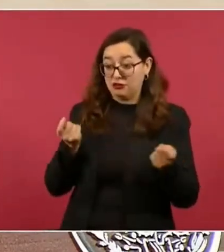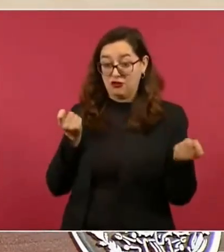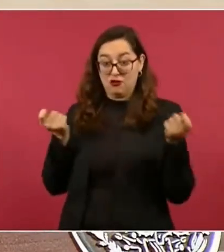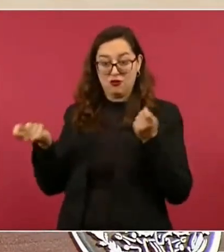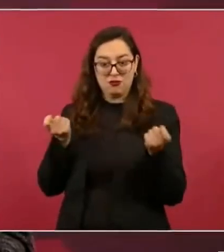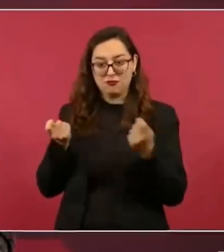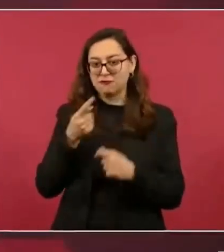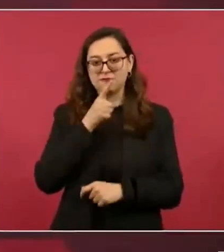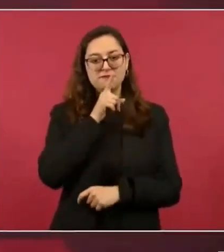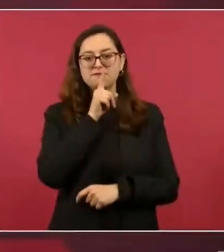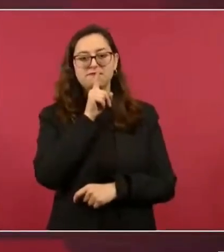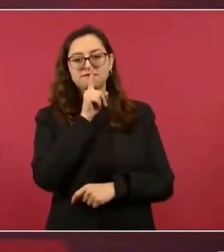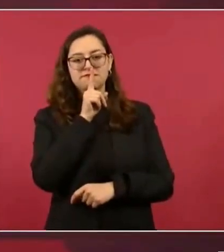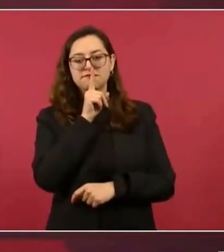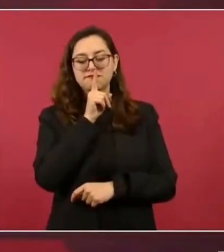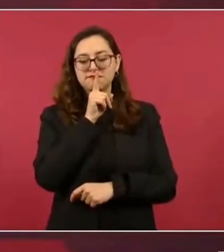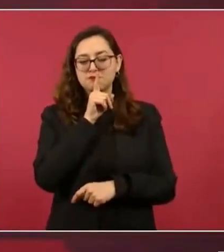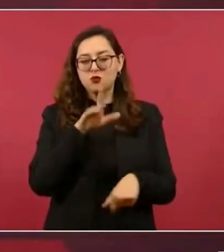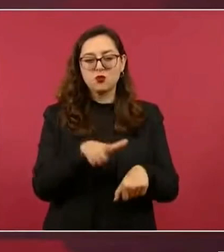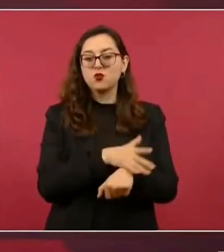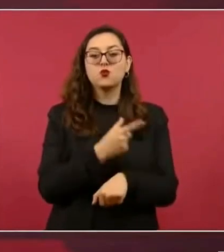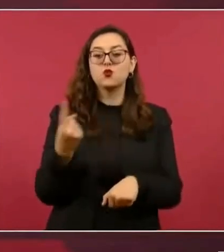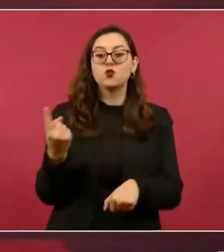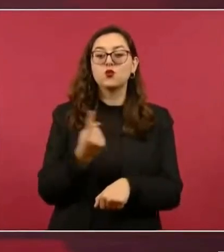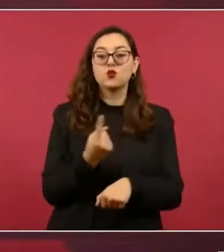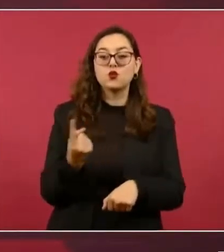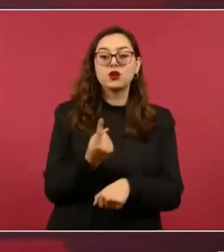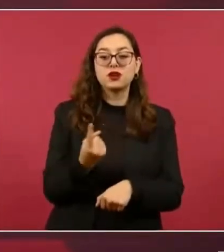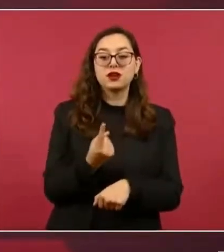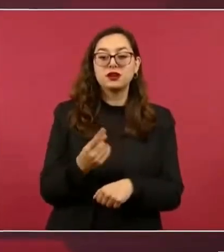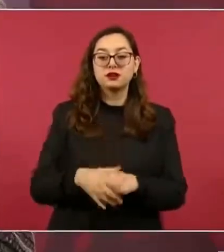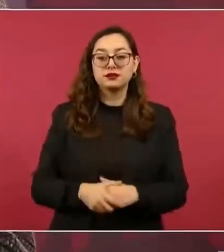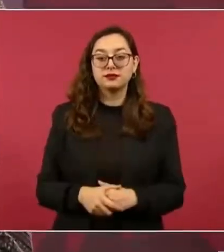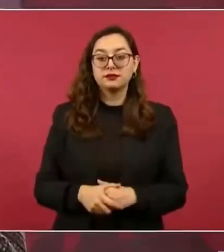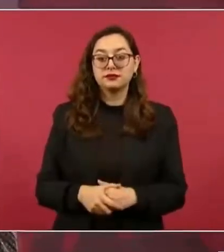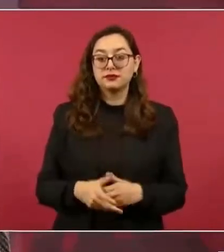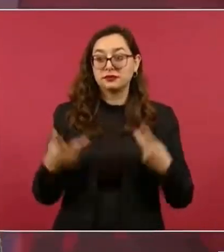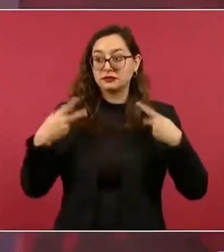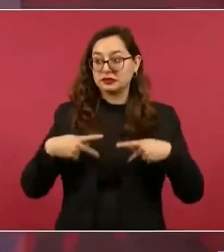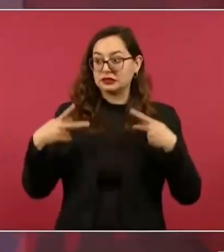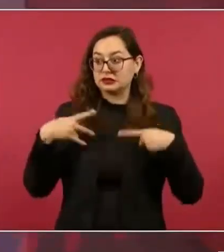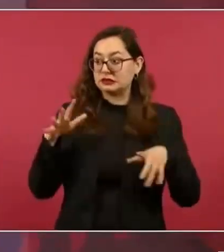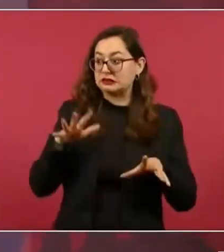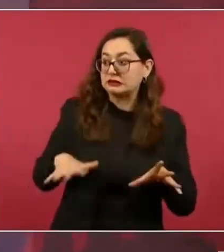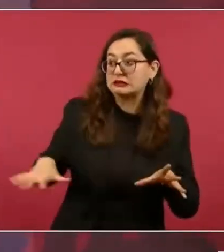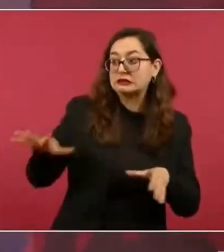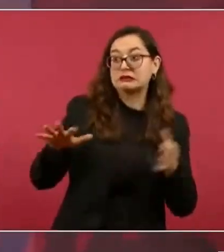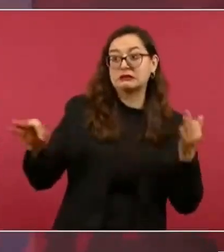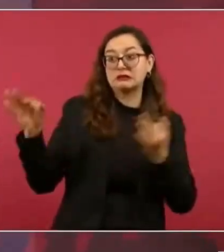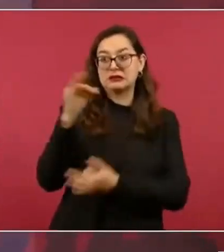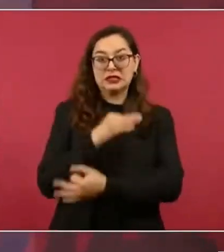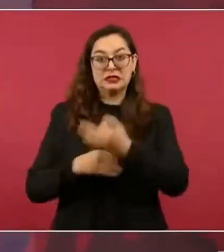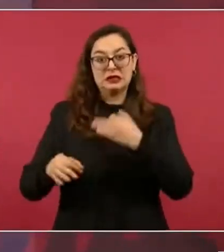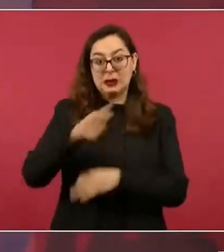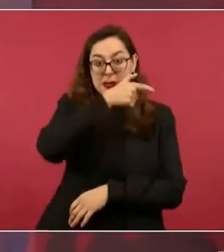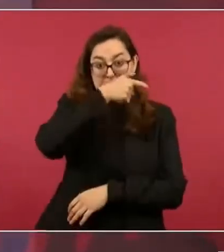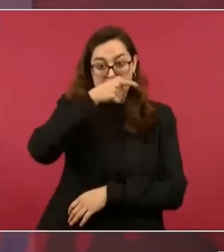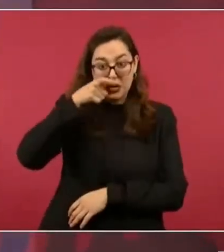de la ambición, por los valores